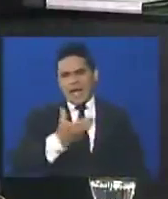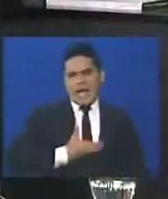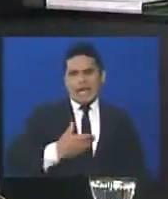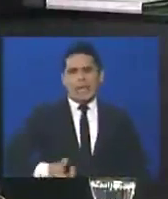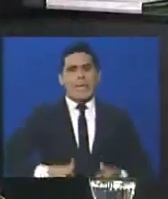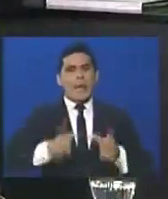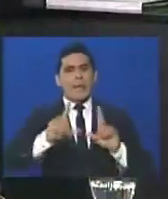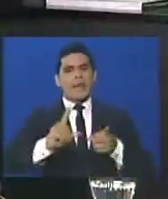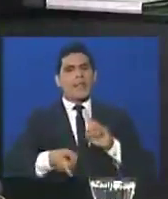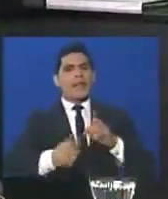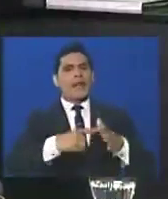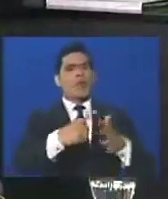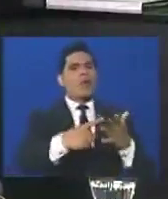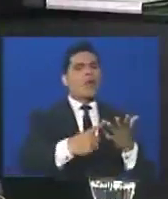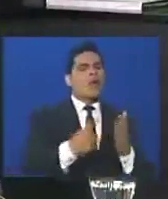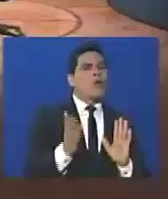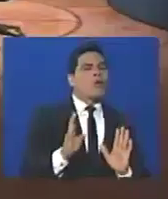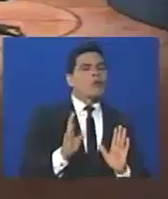permite algunas cosas?